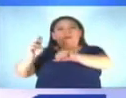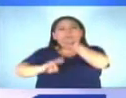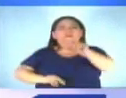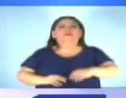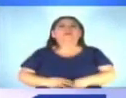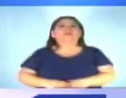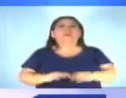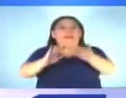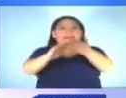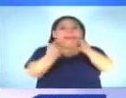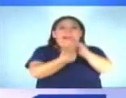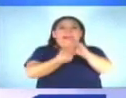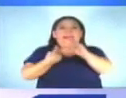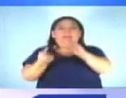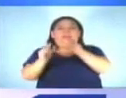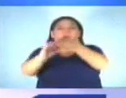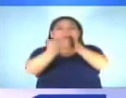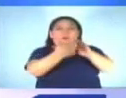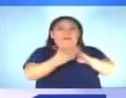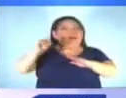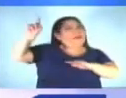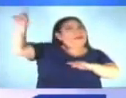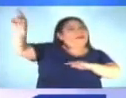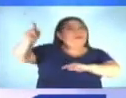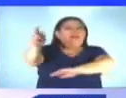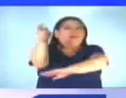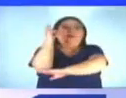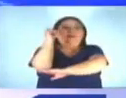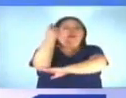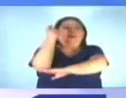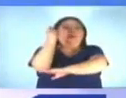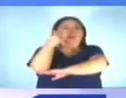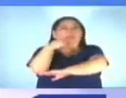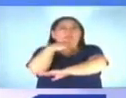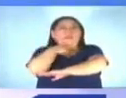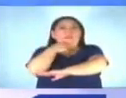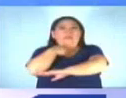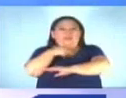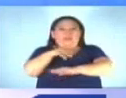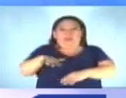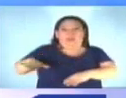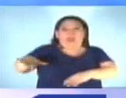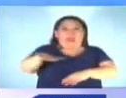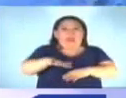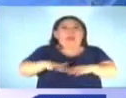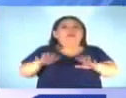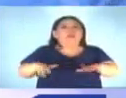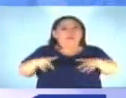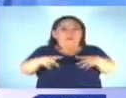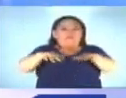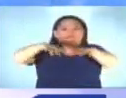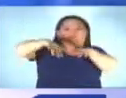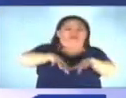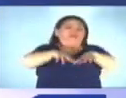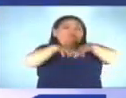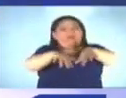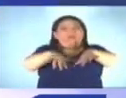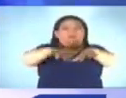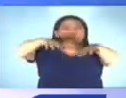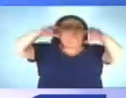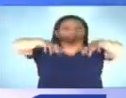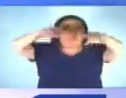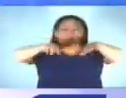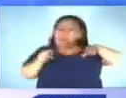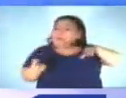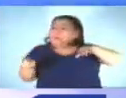Y los habitantes de una comunidad en La Libertad están perdiendo sus terrenos, esto debido a la crecida de un río cada invierno.